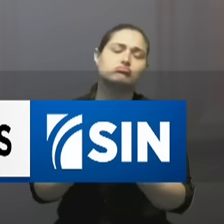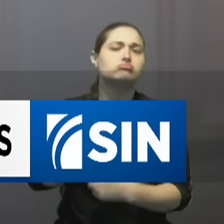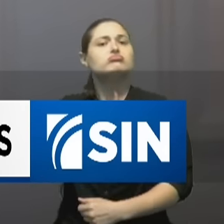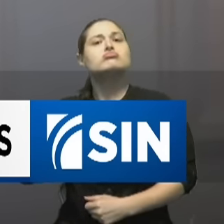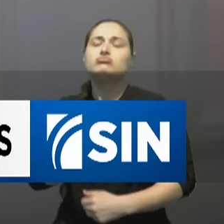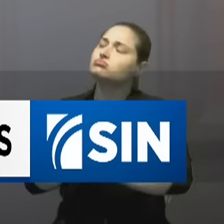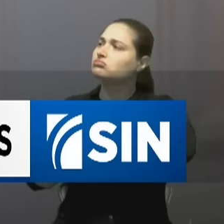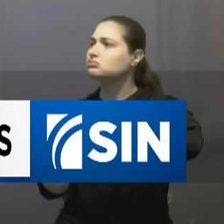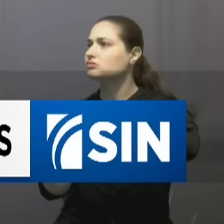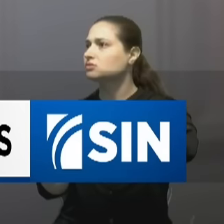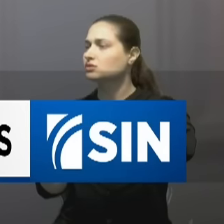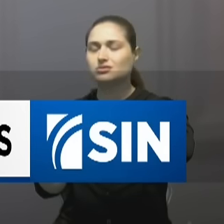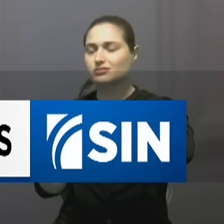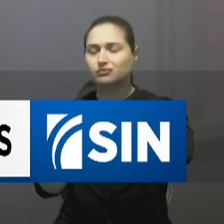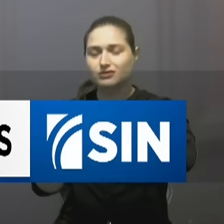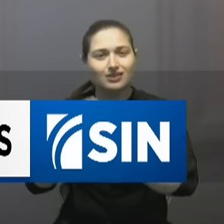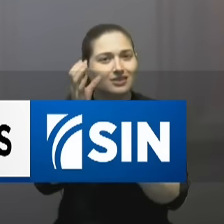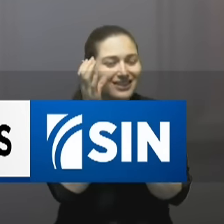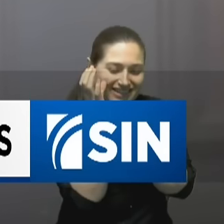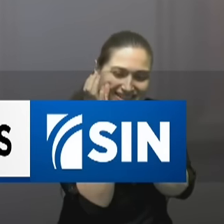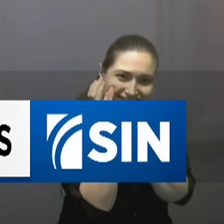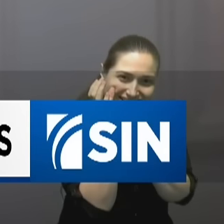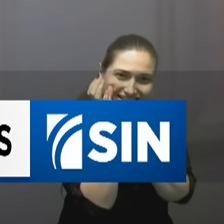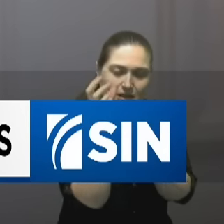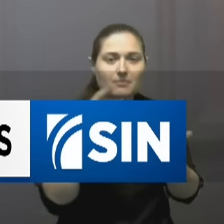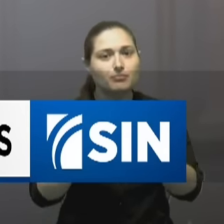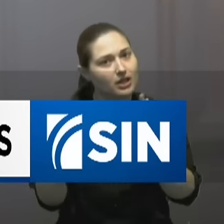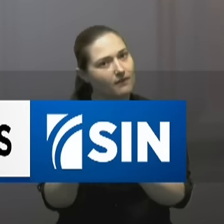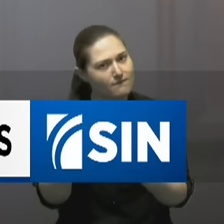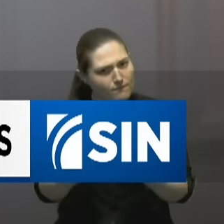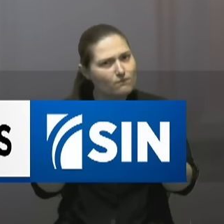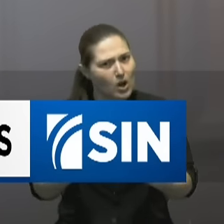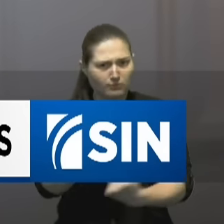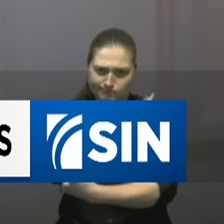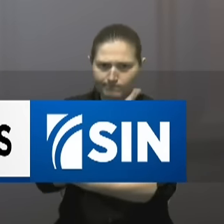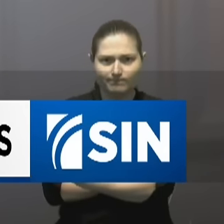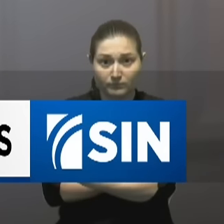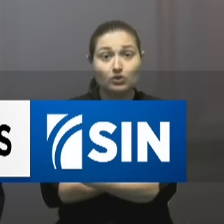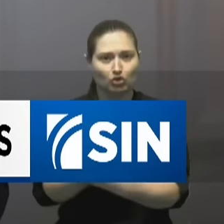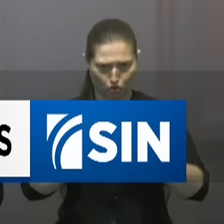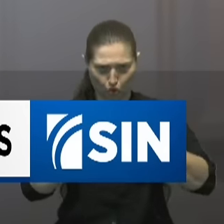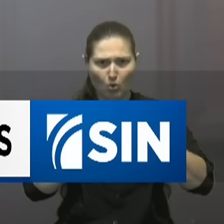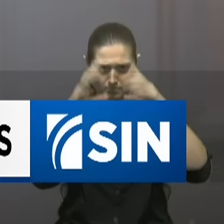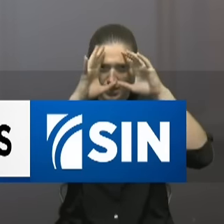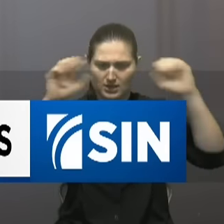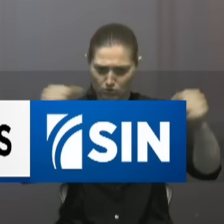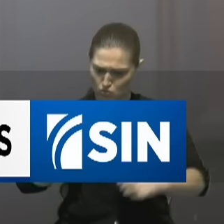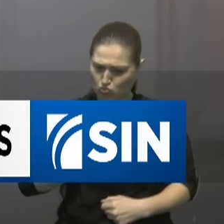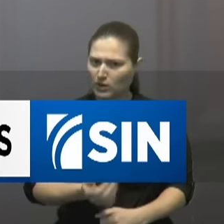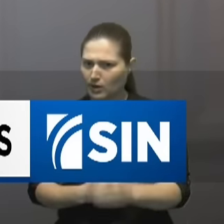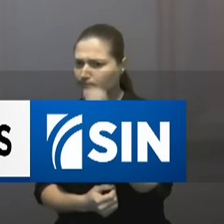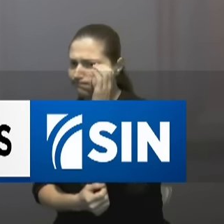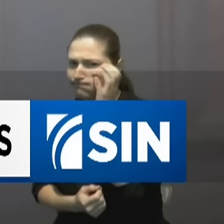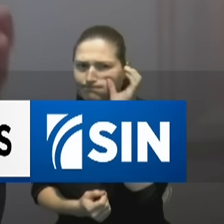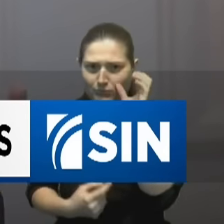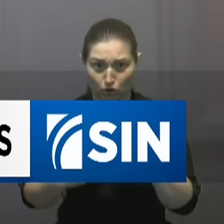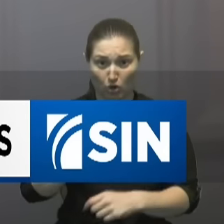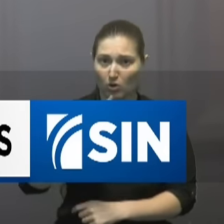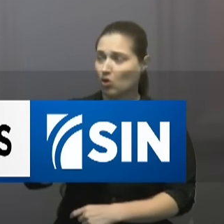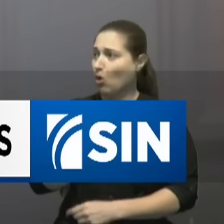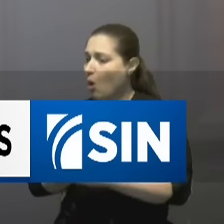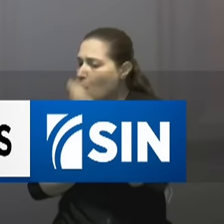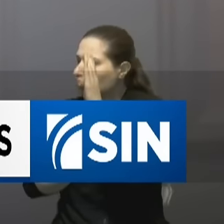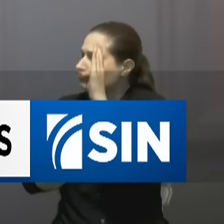es un signo de fortaleza. Y yo soy un presidente que escucha. No estoy aislado, no vivo en una